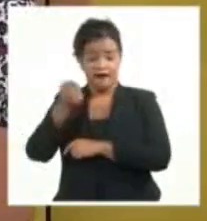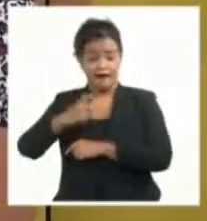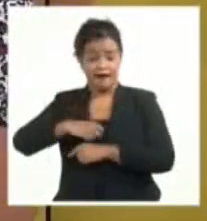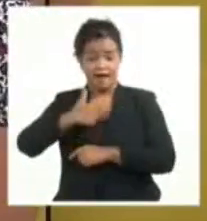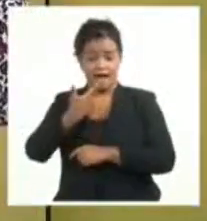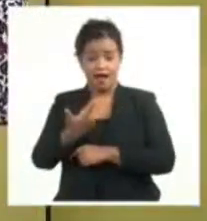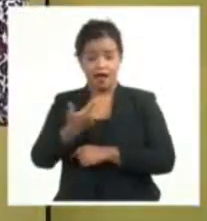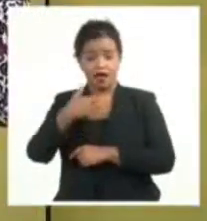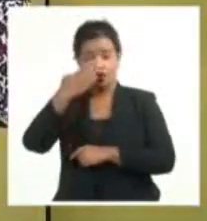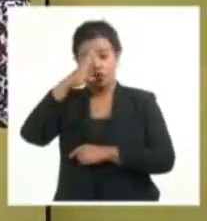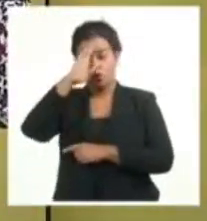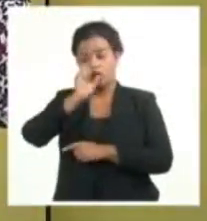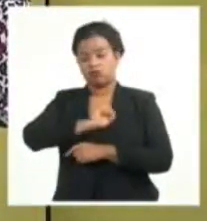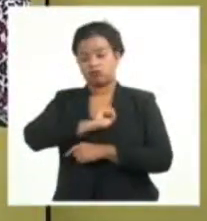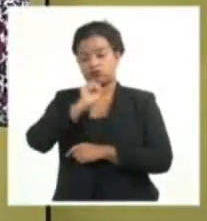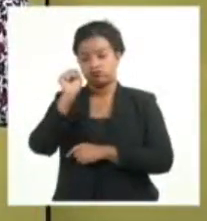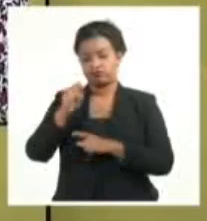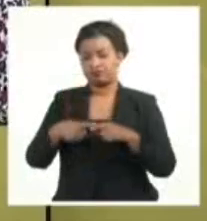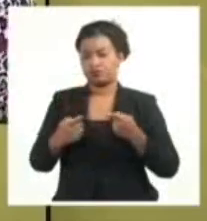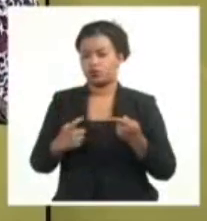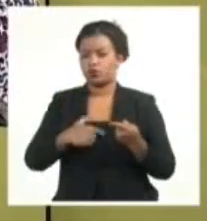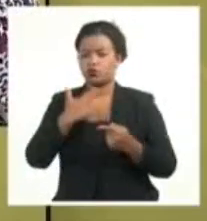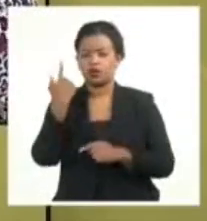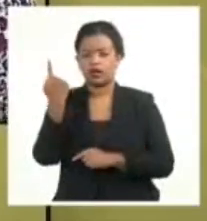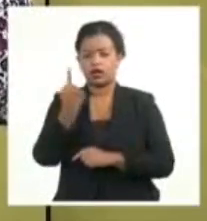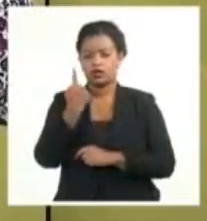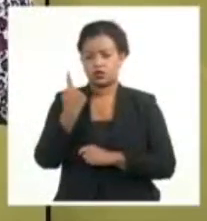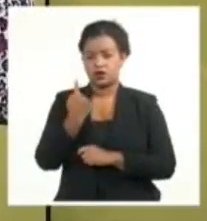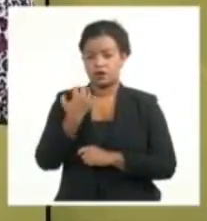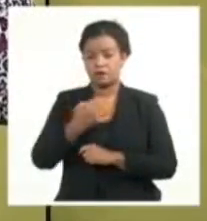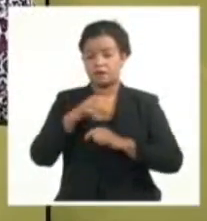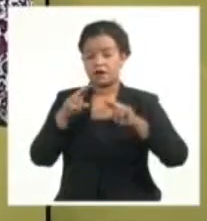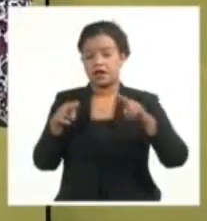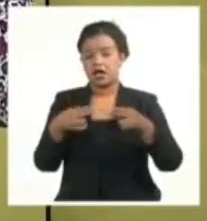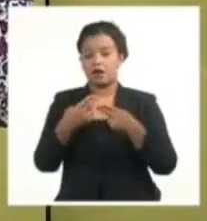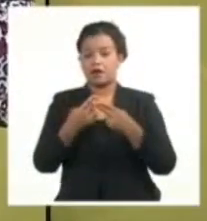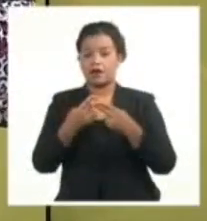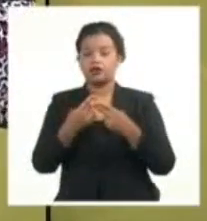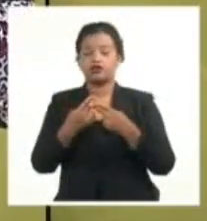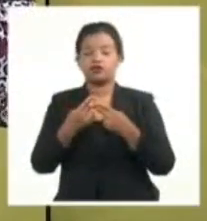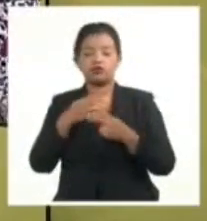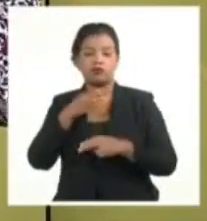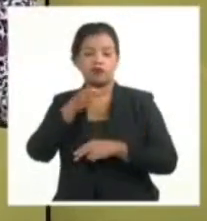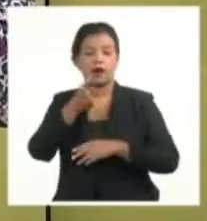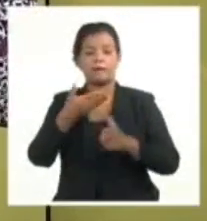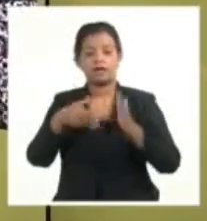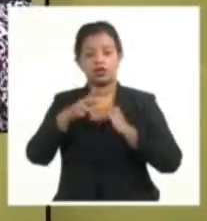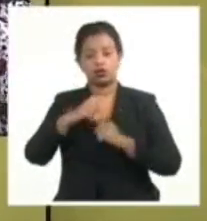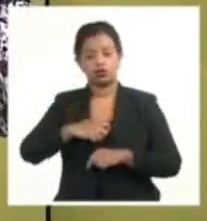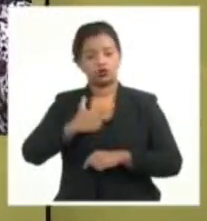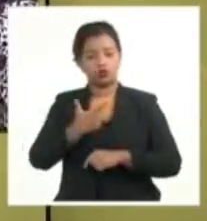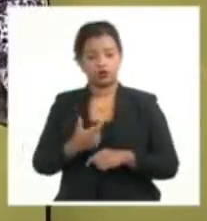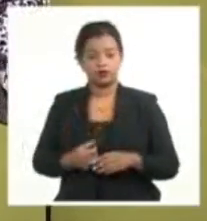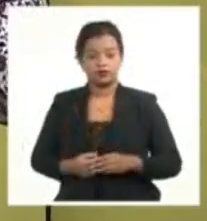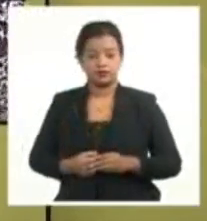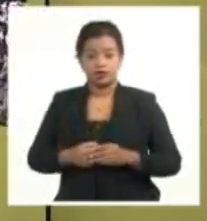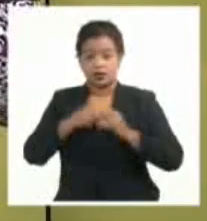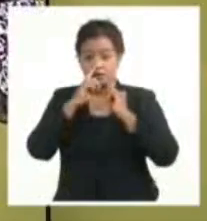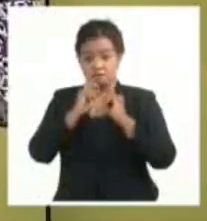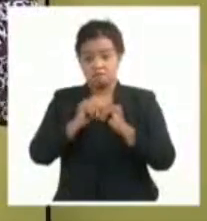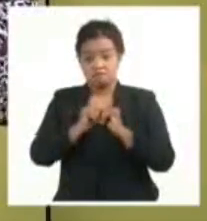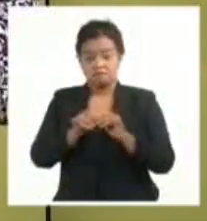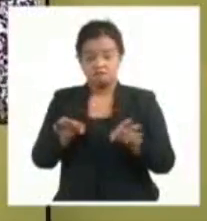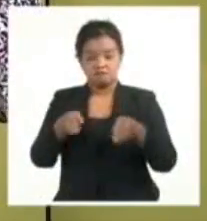recibieron la distinción por la cultura nacional en acto presidido por Alpidio Alonso, ministro de Cultura. Con esta información